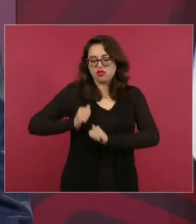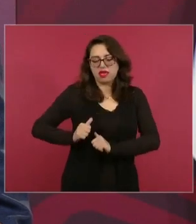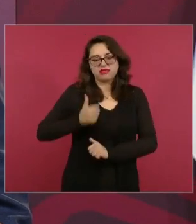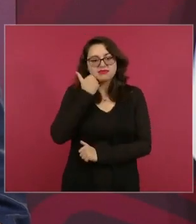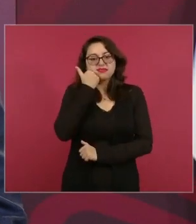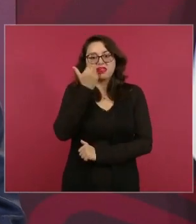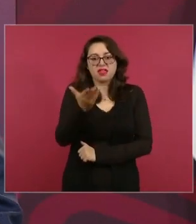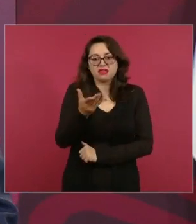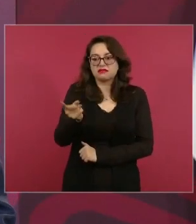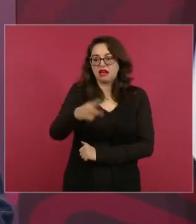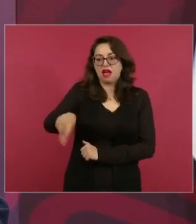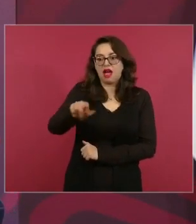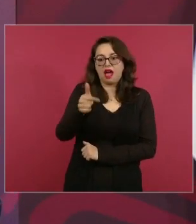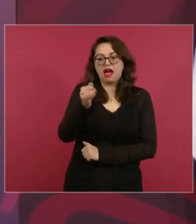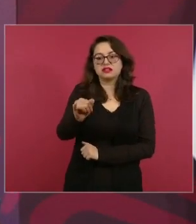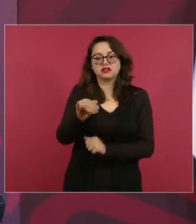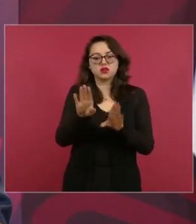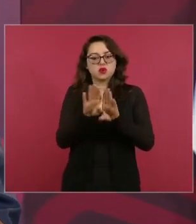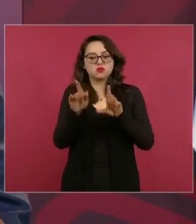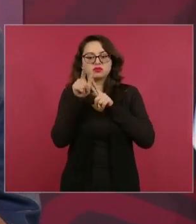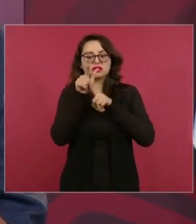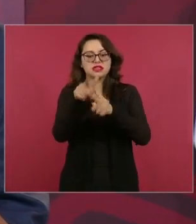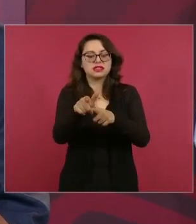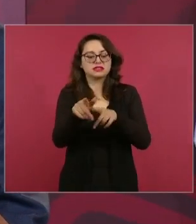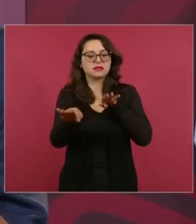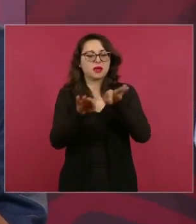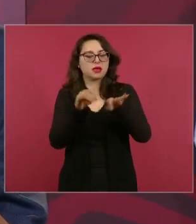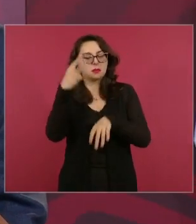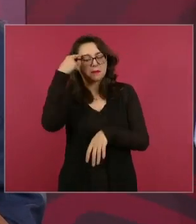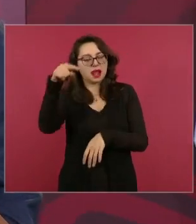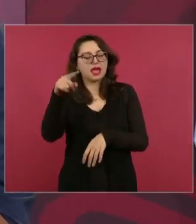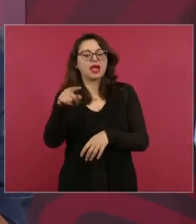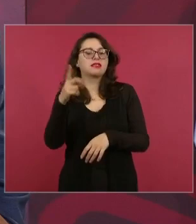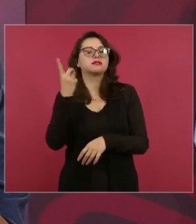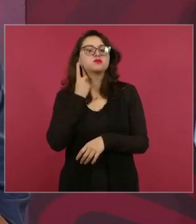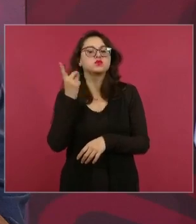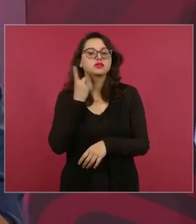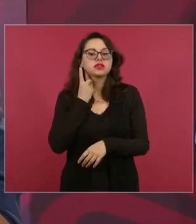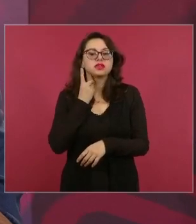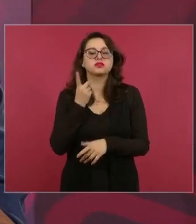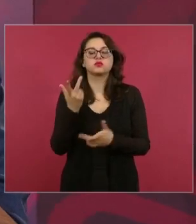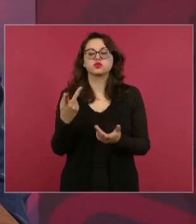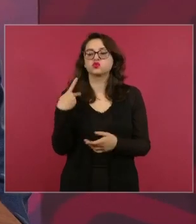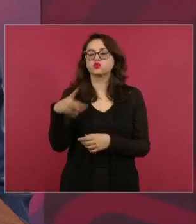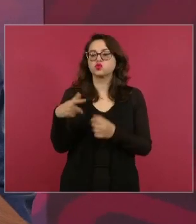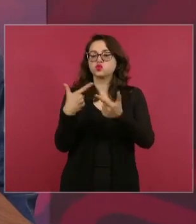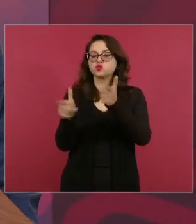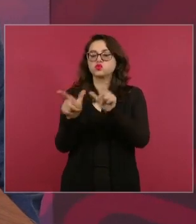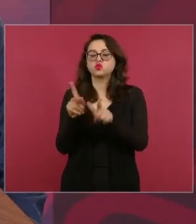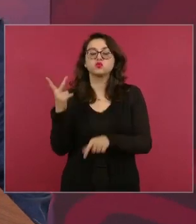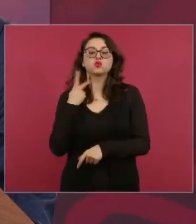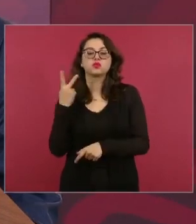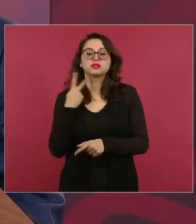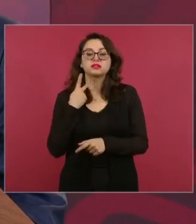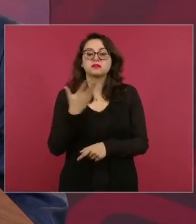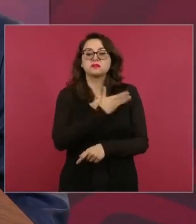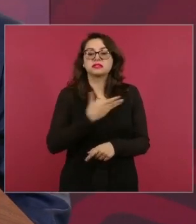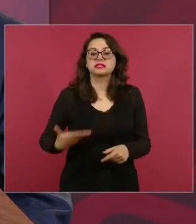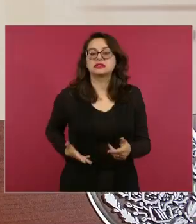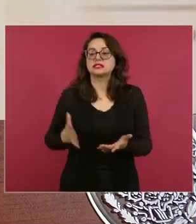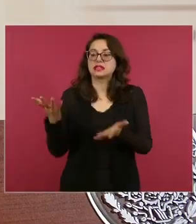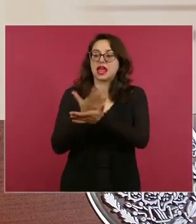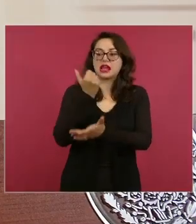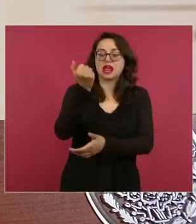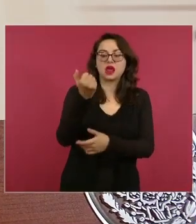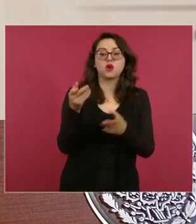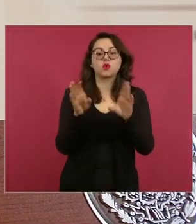cómo se van a mantener de diputados cómo su partido va a ganar la presidencia